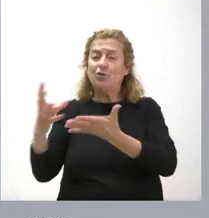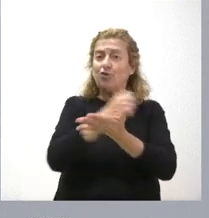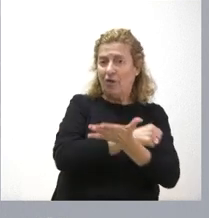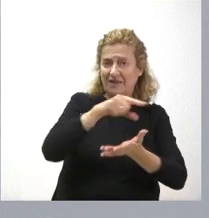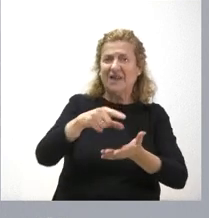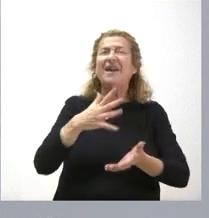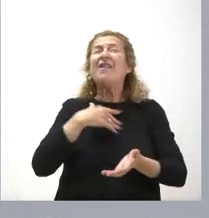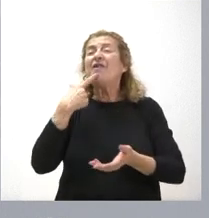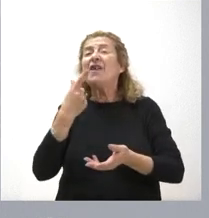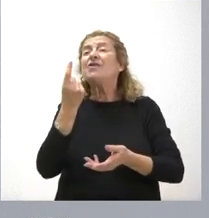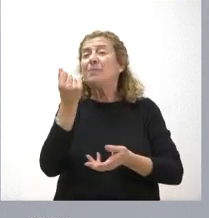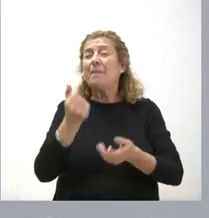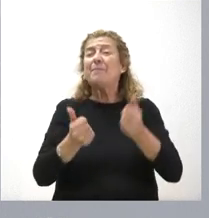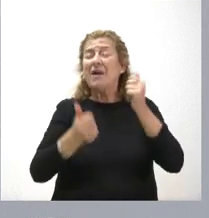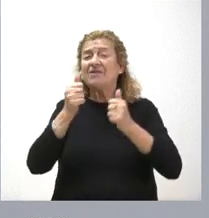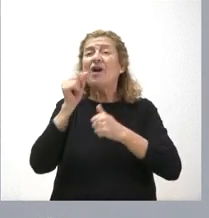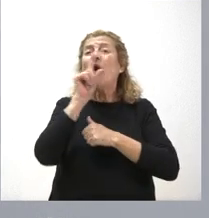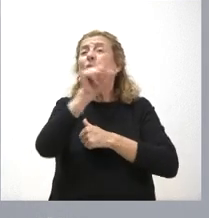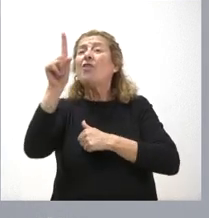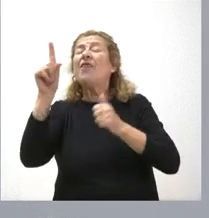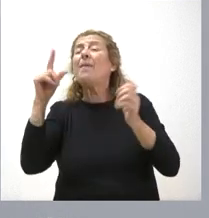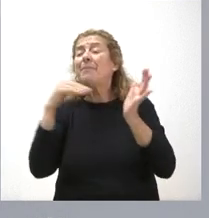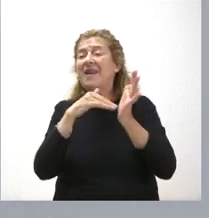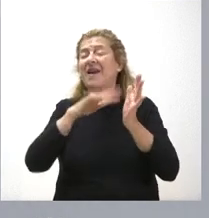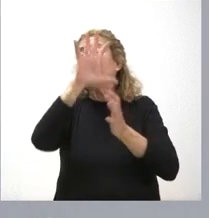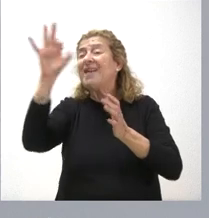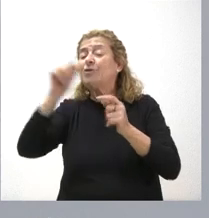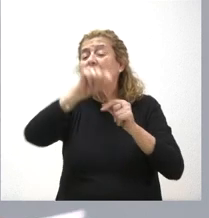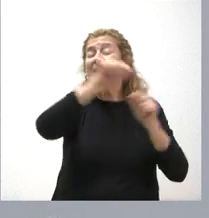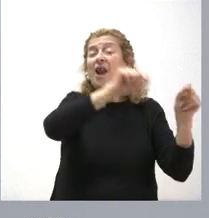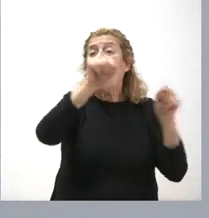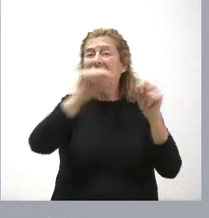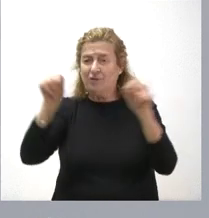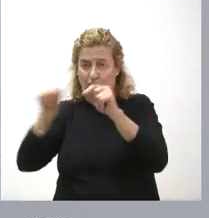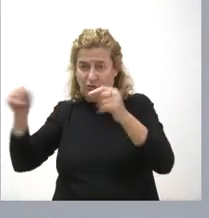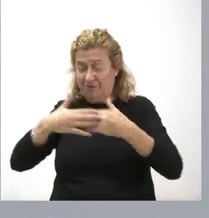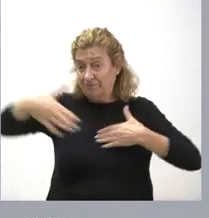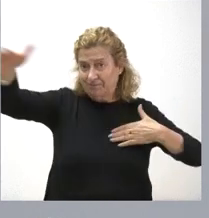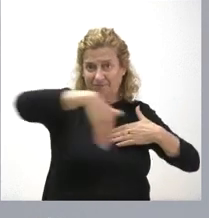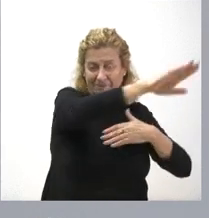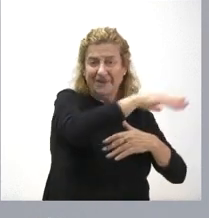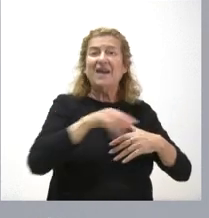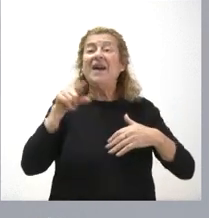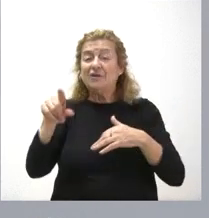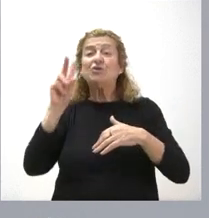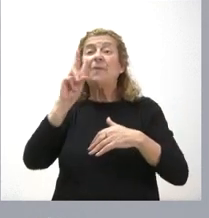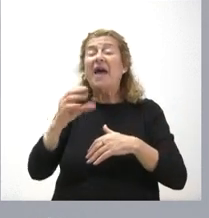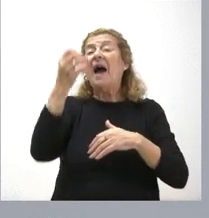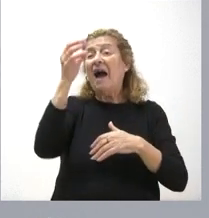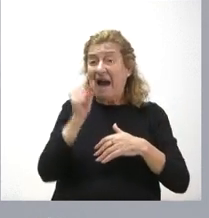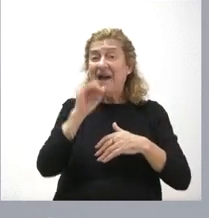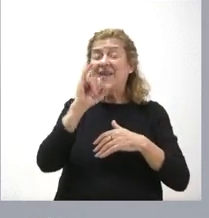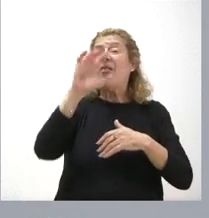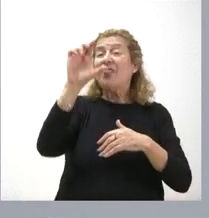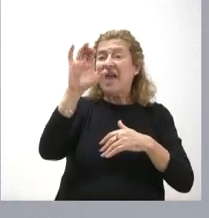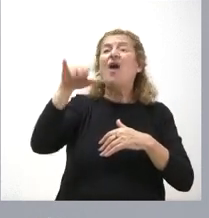más de 11.500 kilómetros de extensión. Estas actuaciones que se ven con el AIC luego son objeto también de